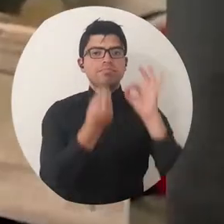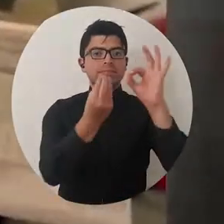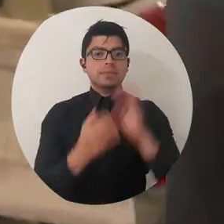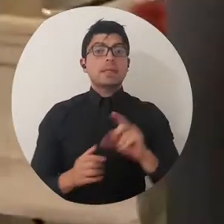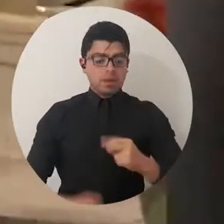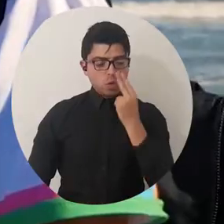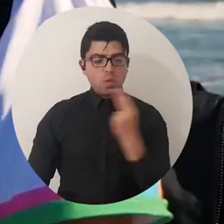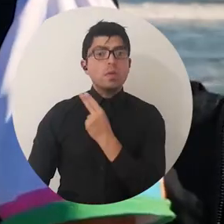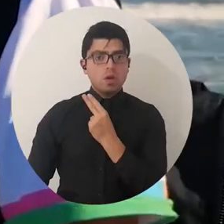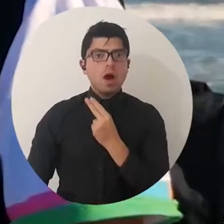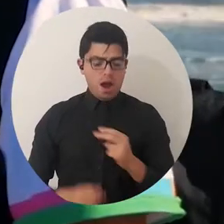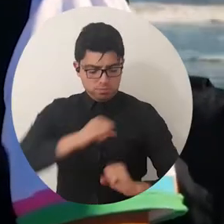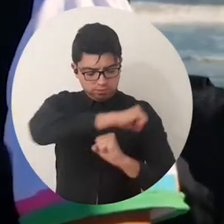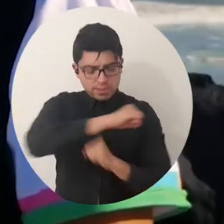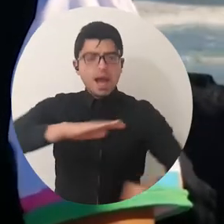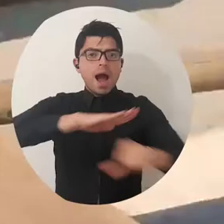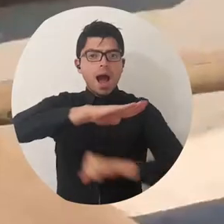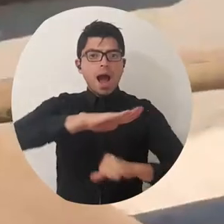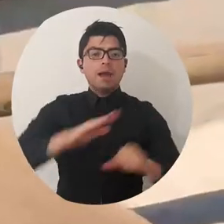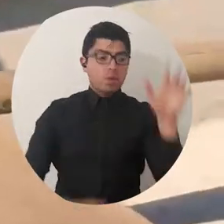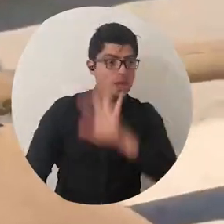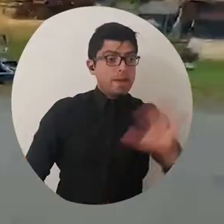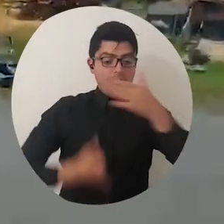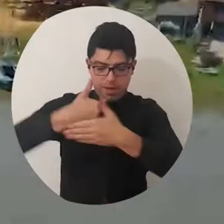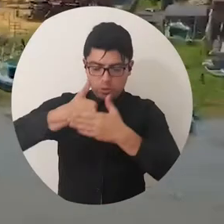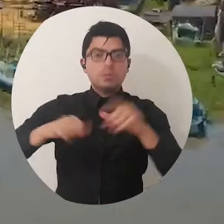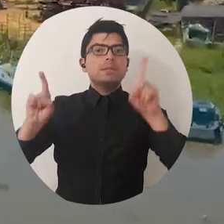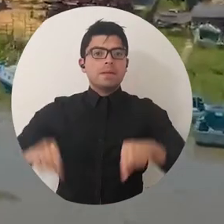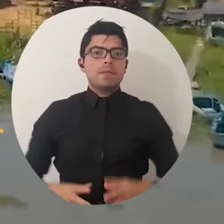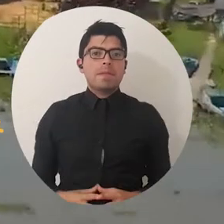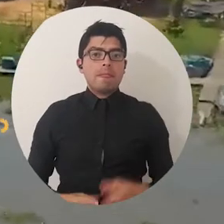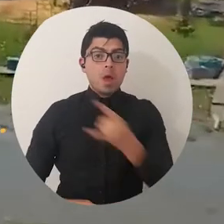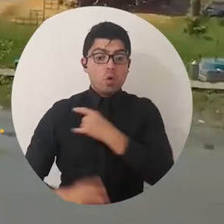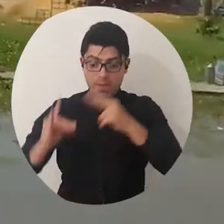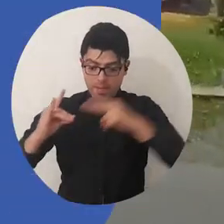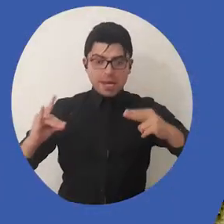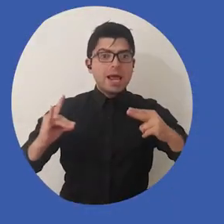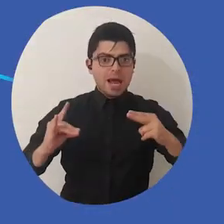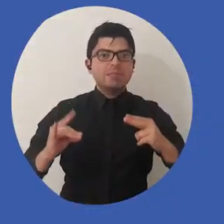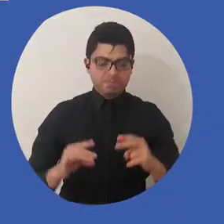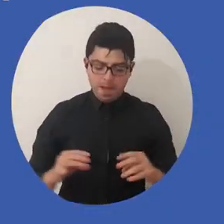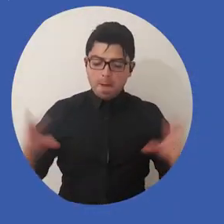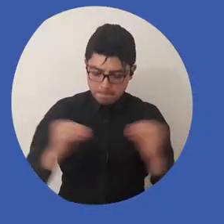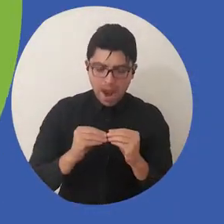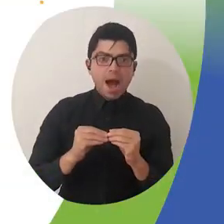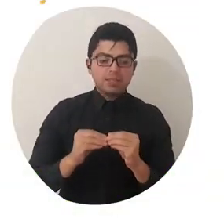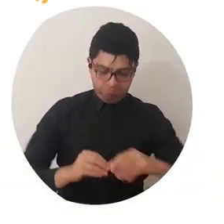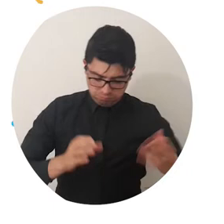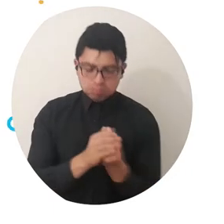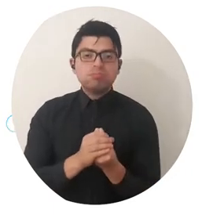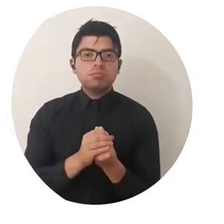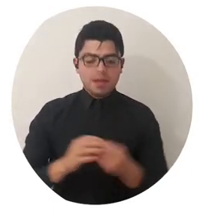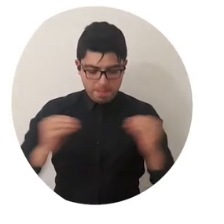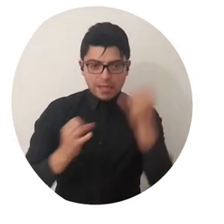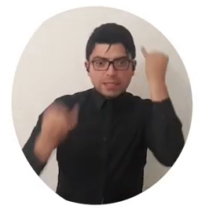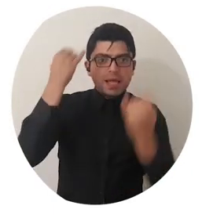comprometido con el fortalecimiento de esta área en el departamento y el país. Universidad del Matalena, aún más